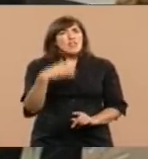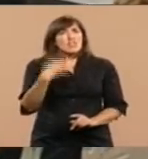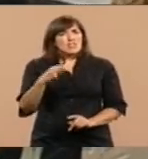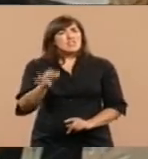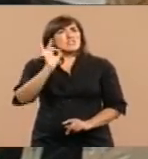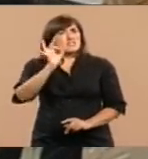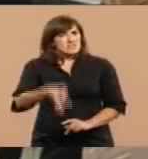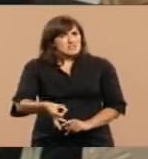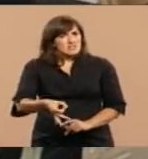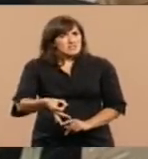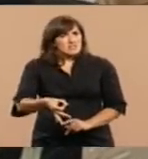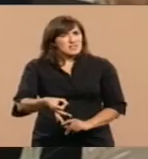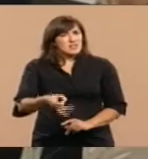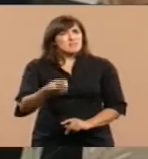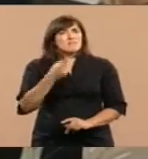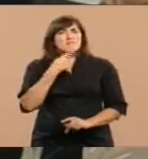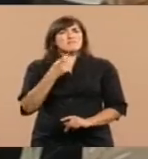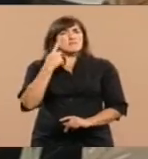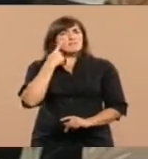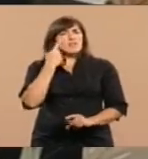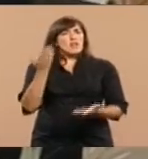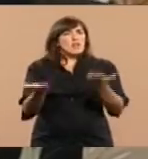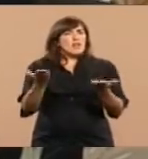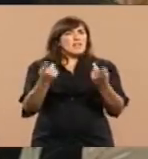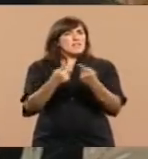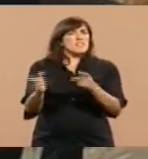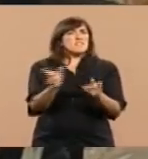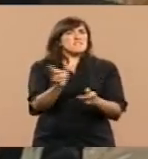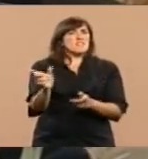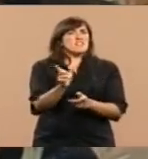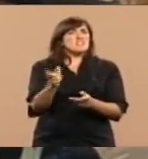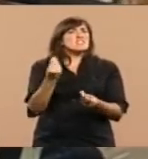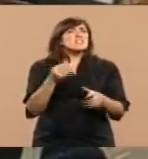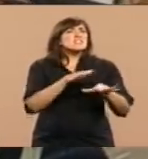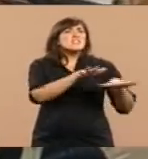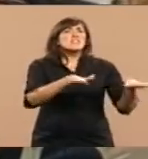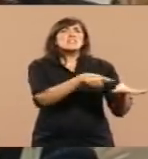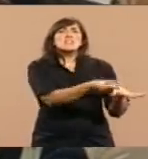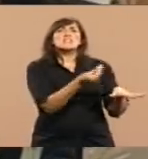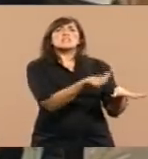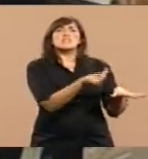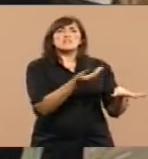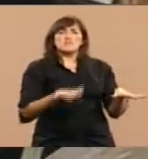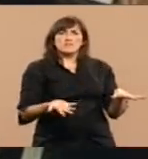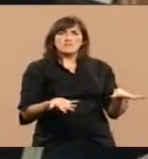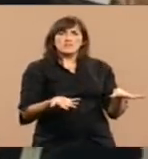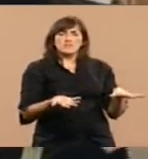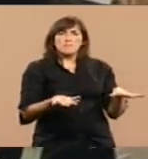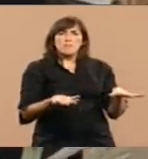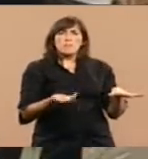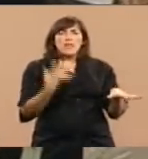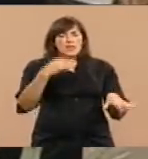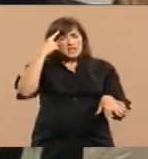diferenciar las cosas que ocurrieron, poder